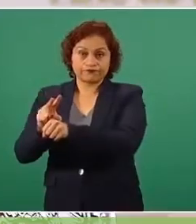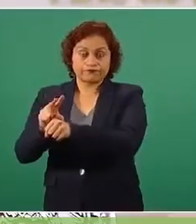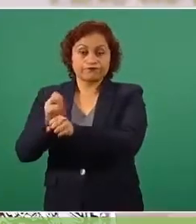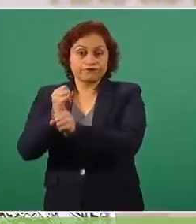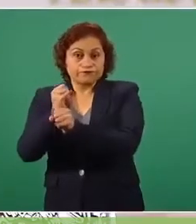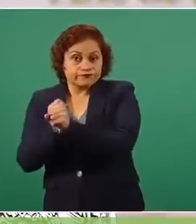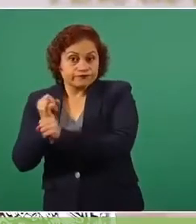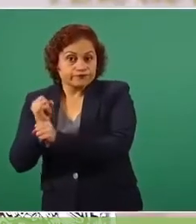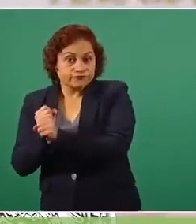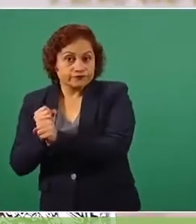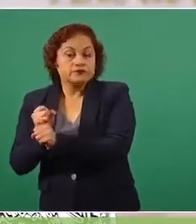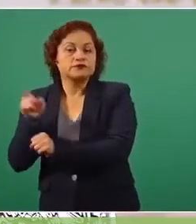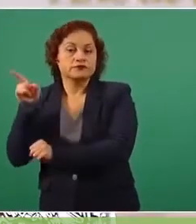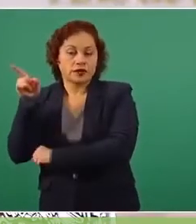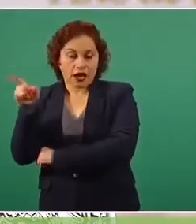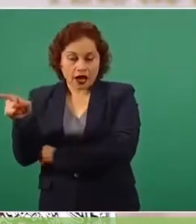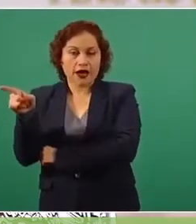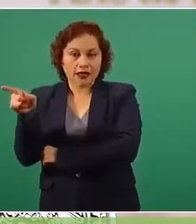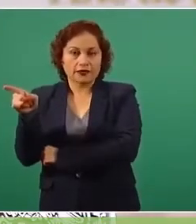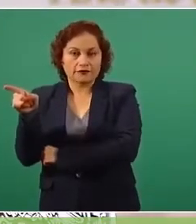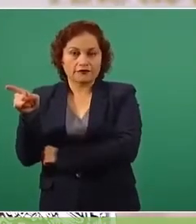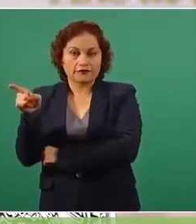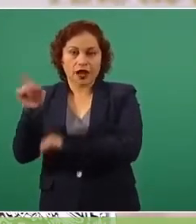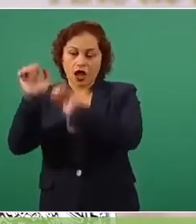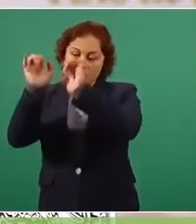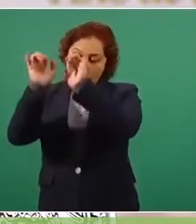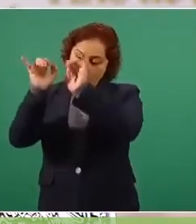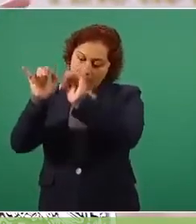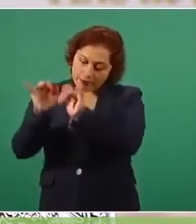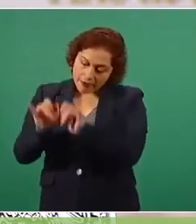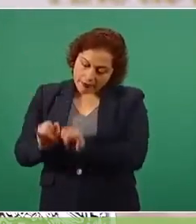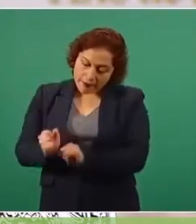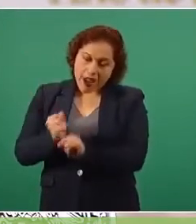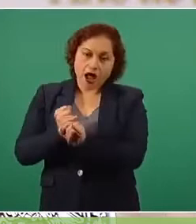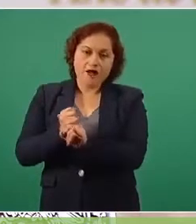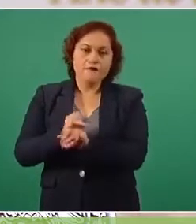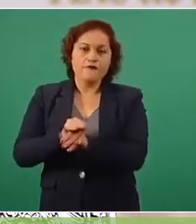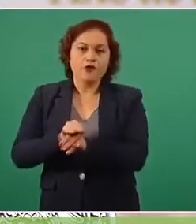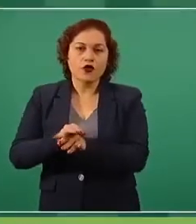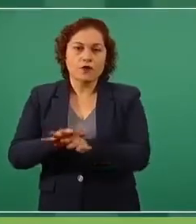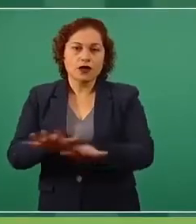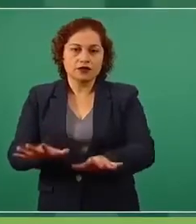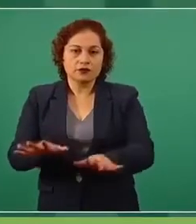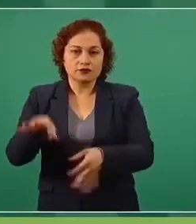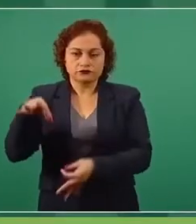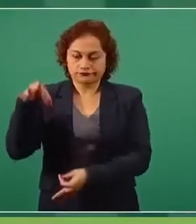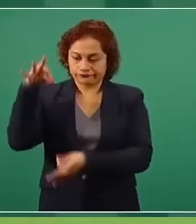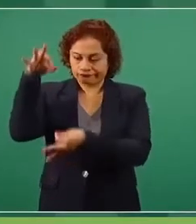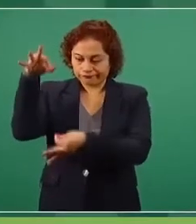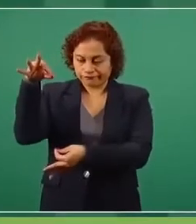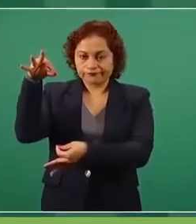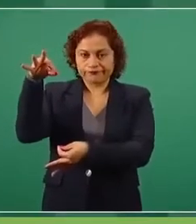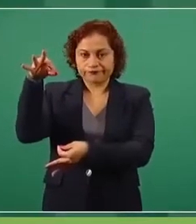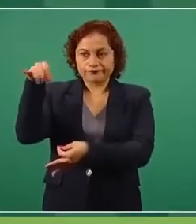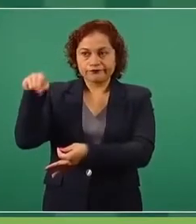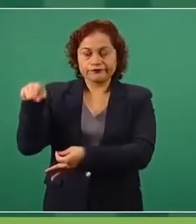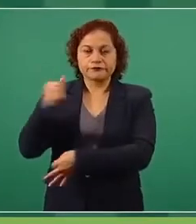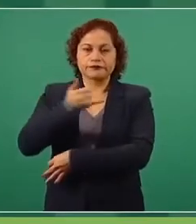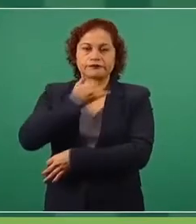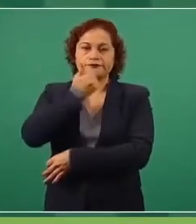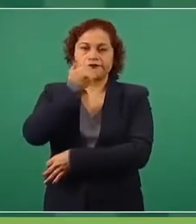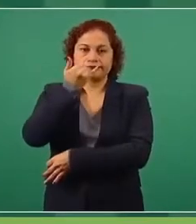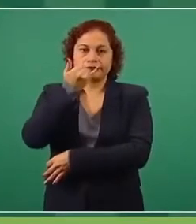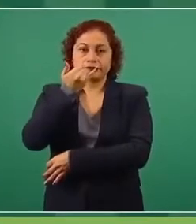un informe, entonces a todos los que son defensores del antiguo régimen